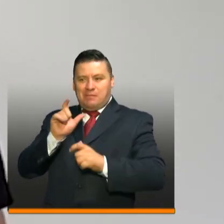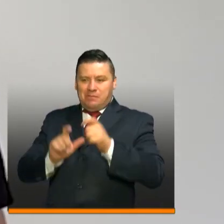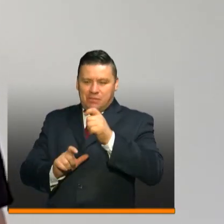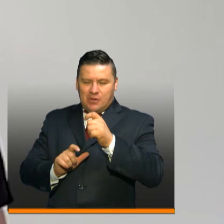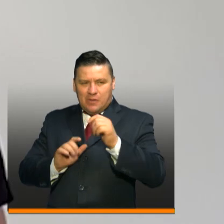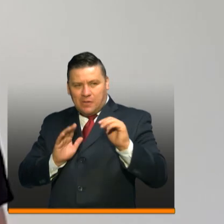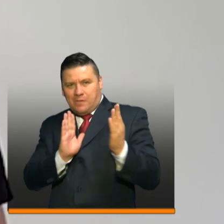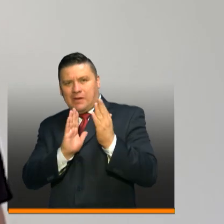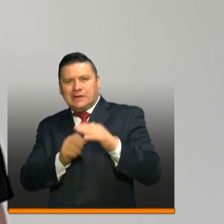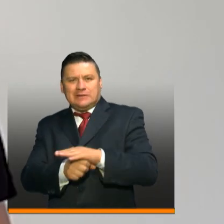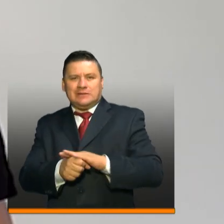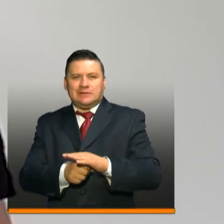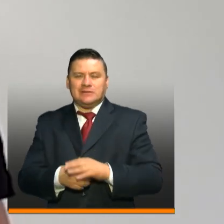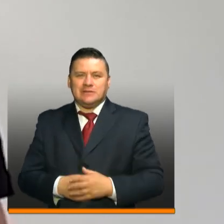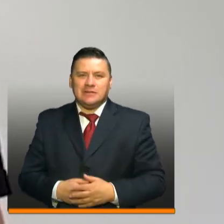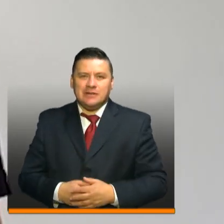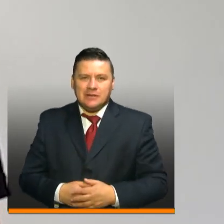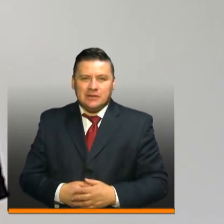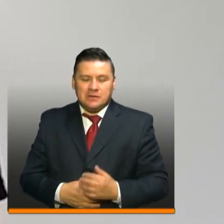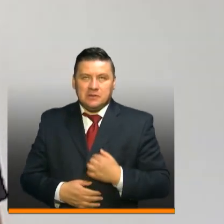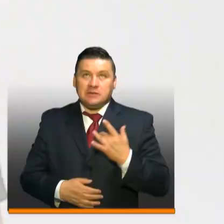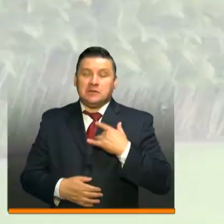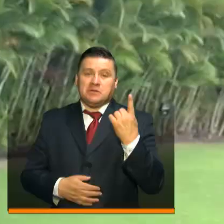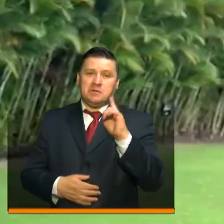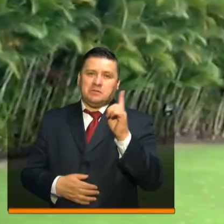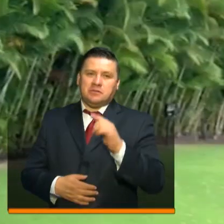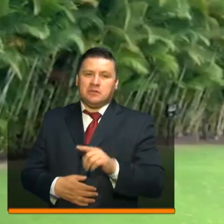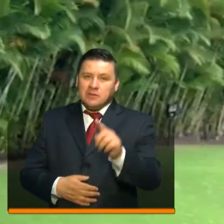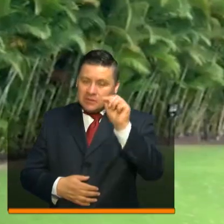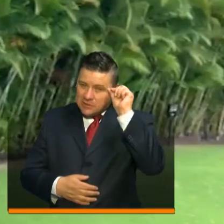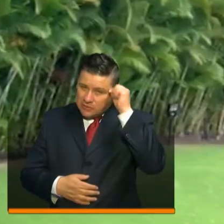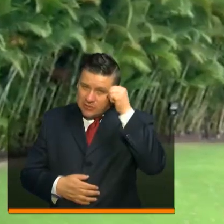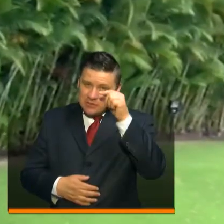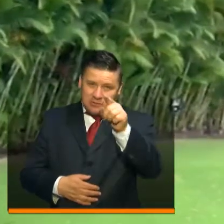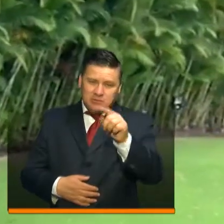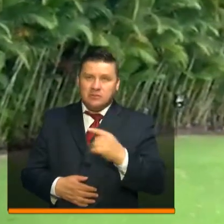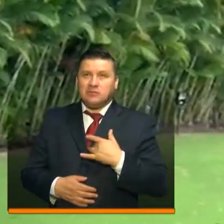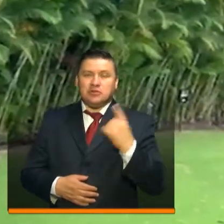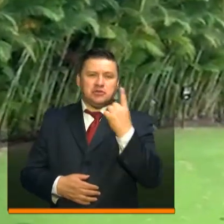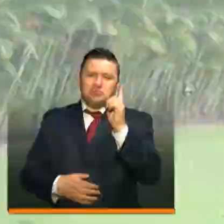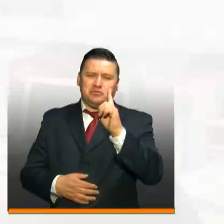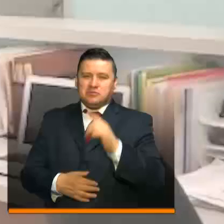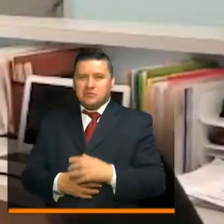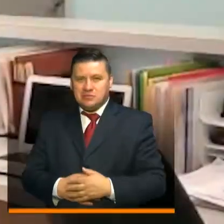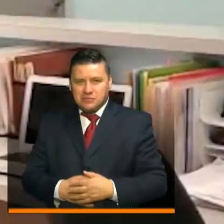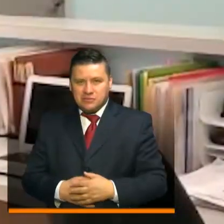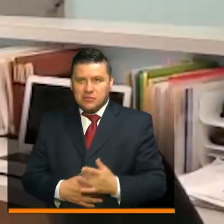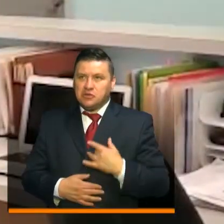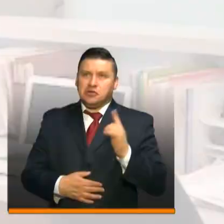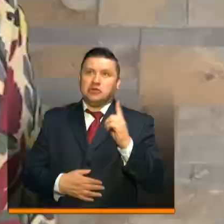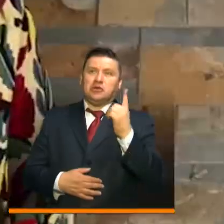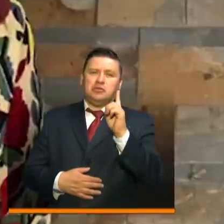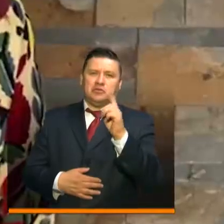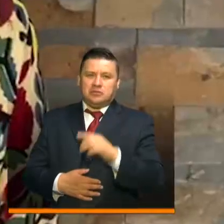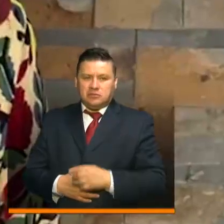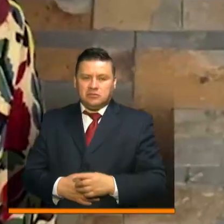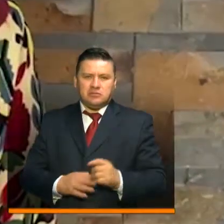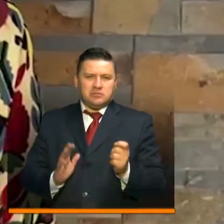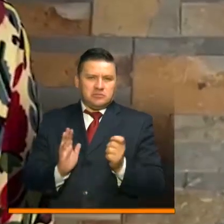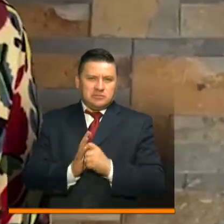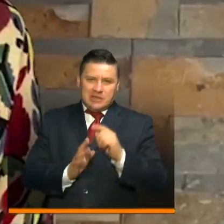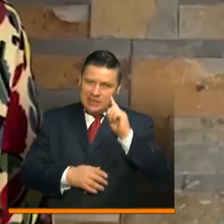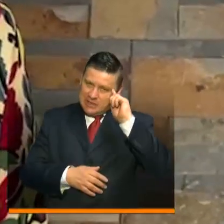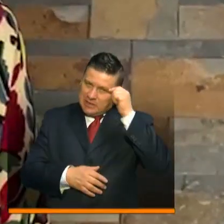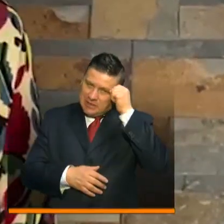enfrentando esta situación. No estamos solos. Recuerden, no están solos. No están solos. Y por eso les